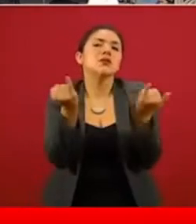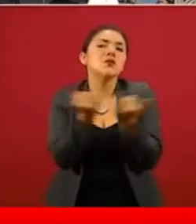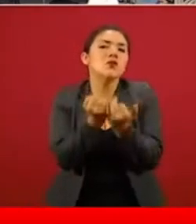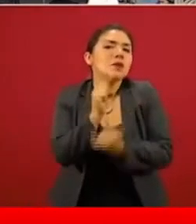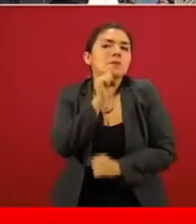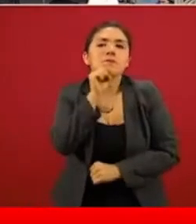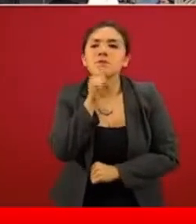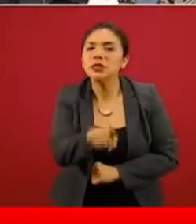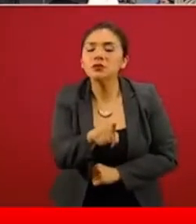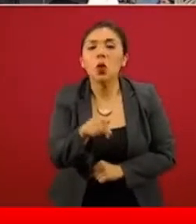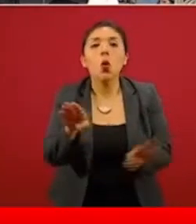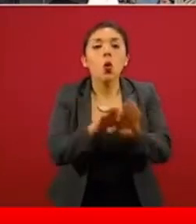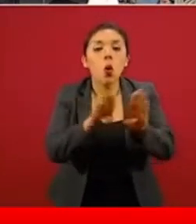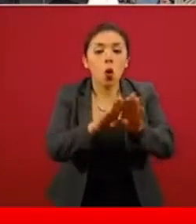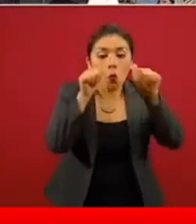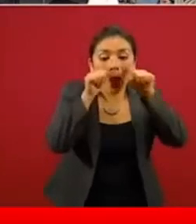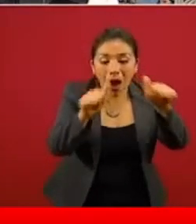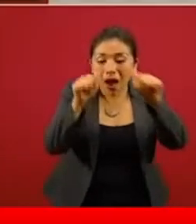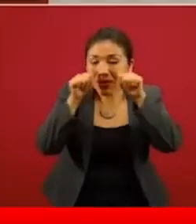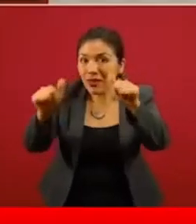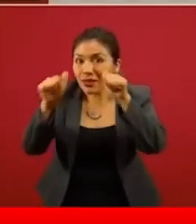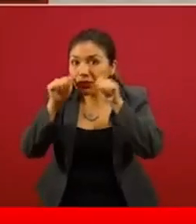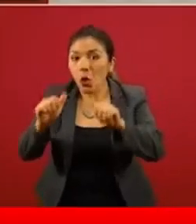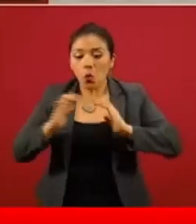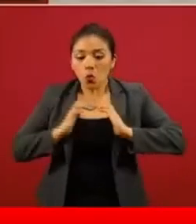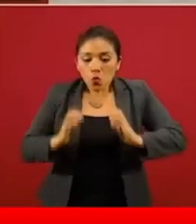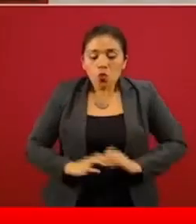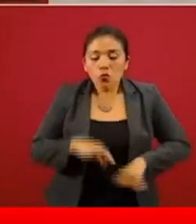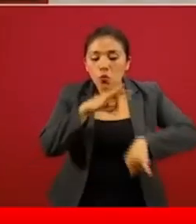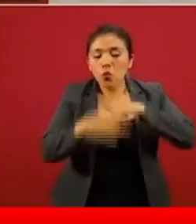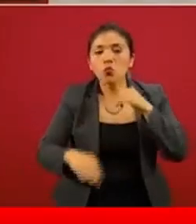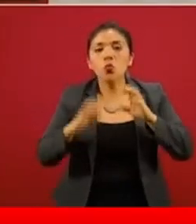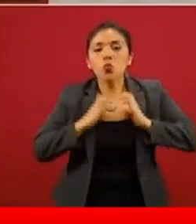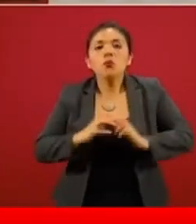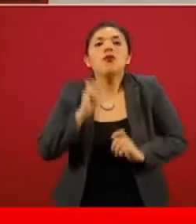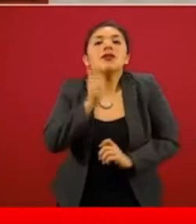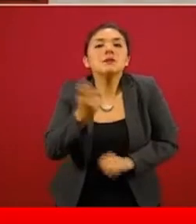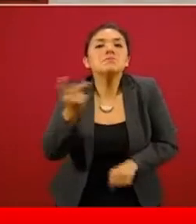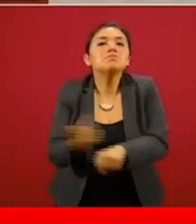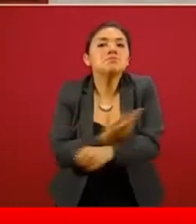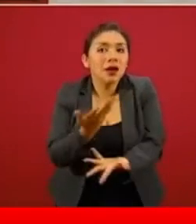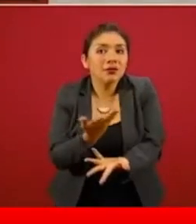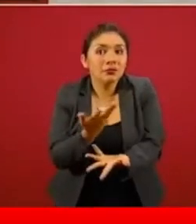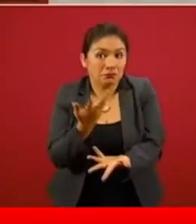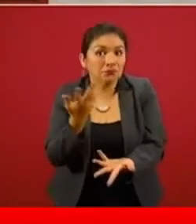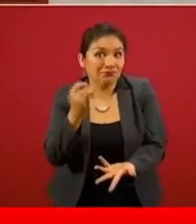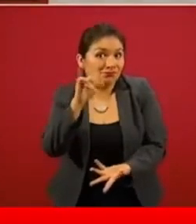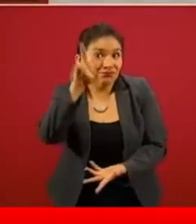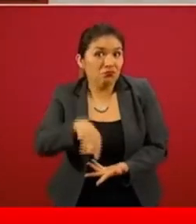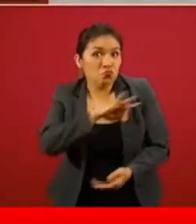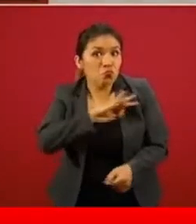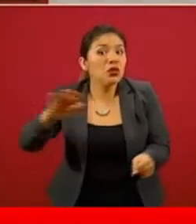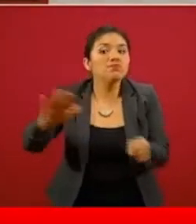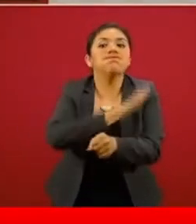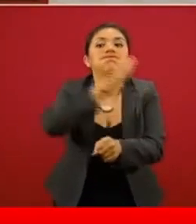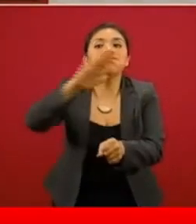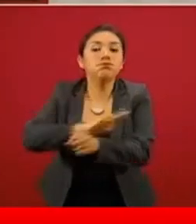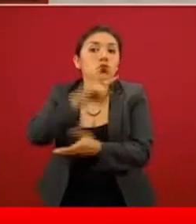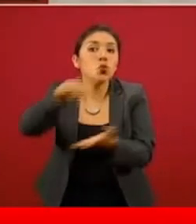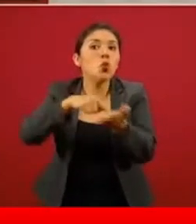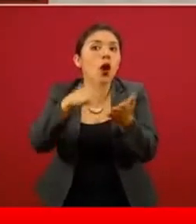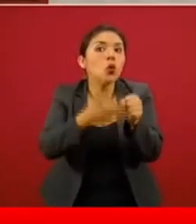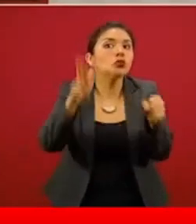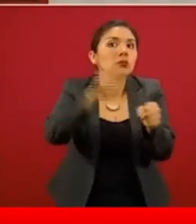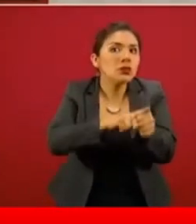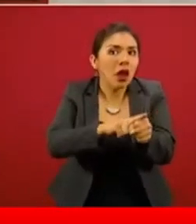atención de los restos finales. Entonces, localmente puede ocurrir esta saturación en un hospital